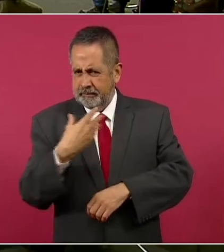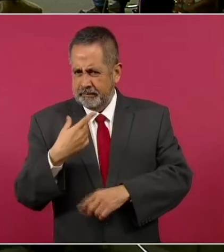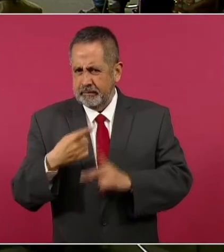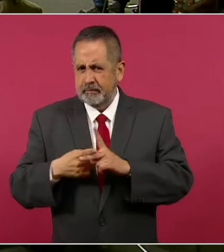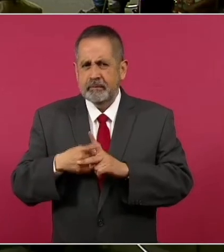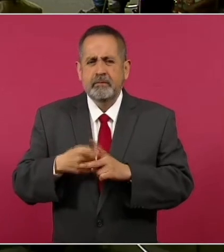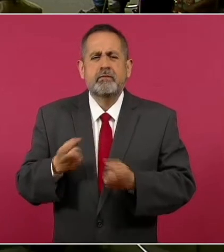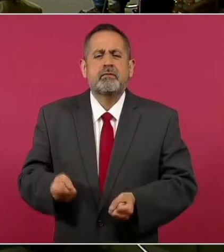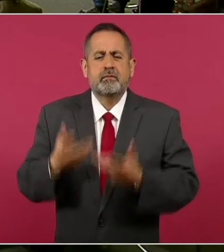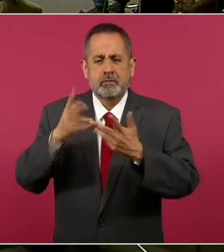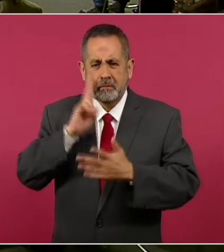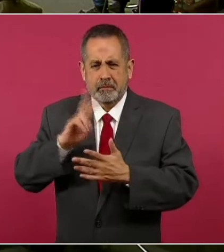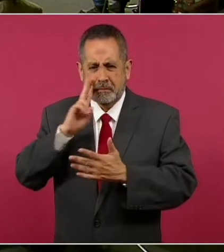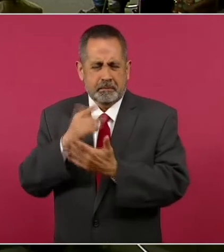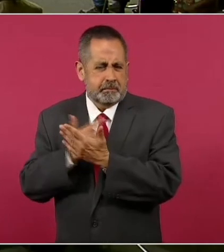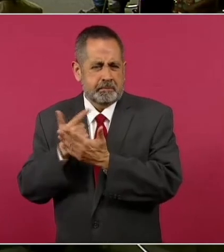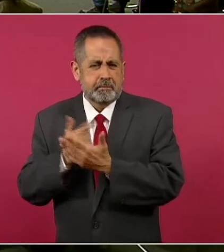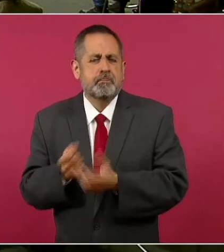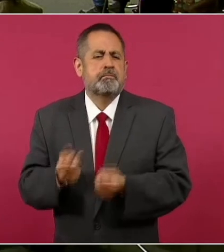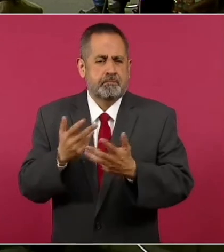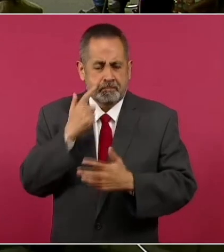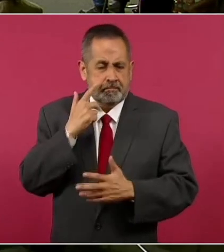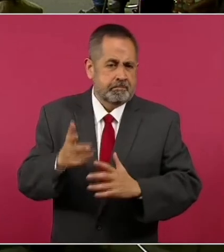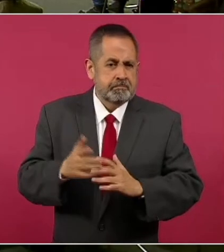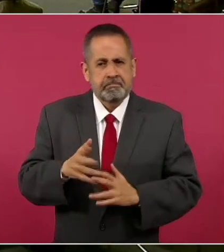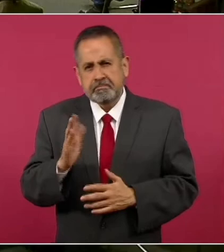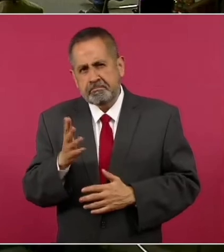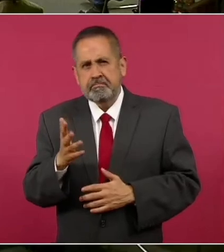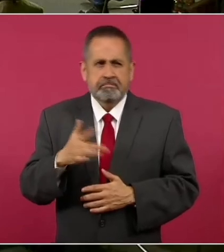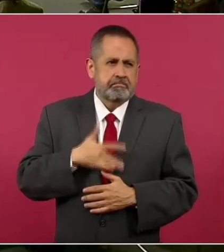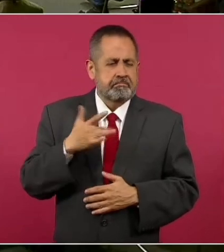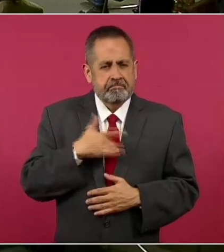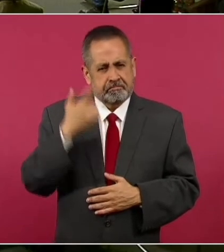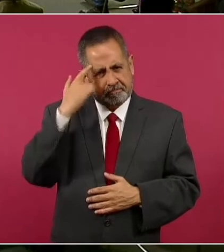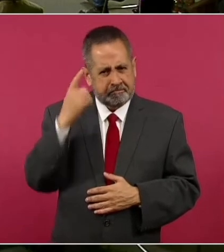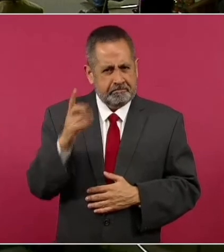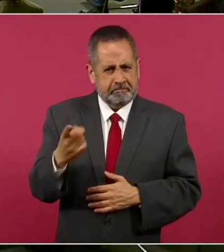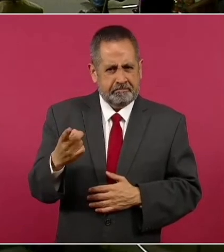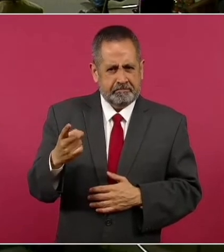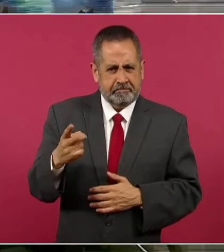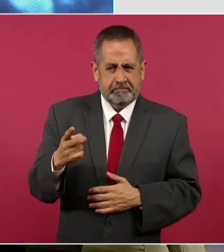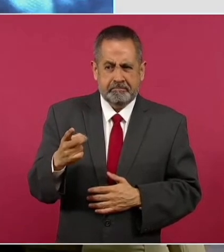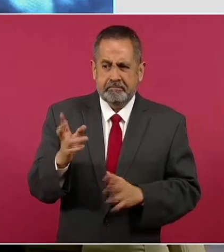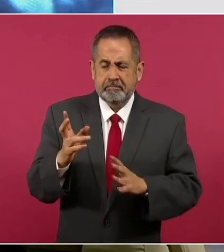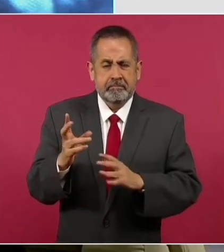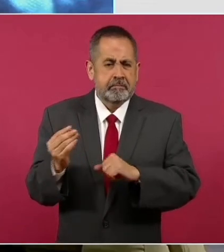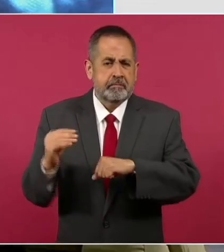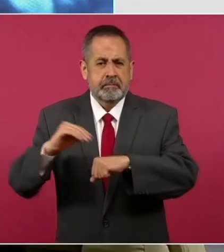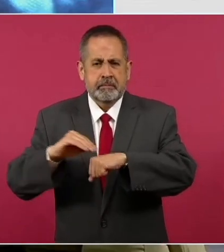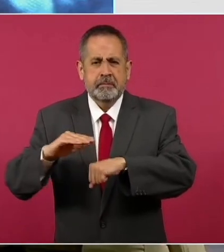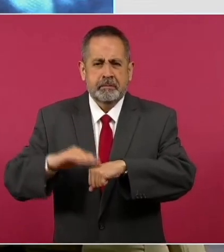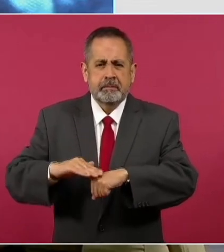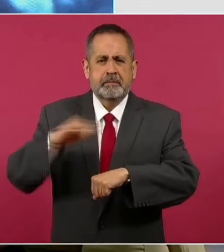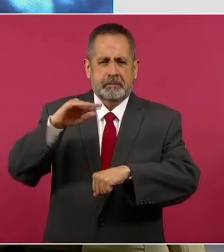que tenemos, vamos a aumentar.